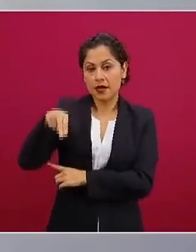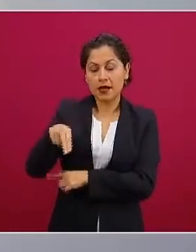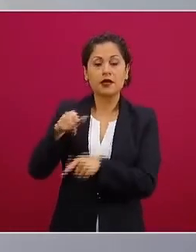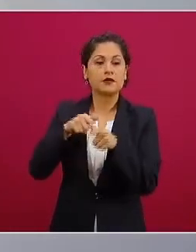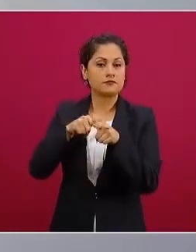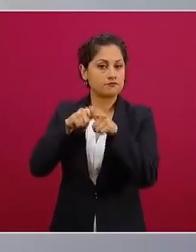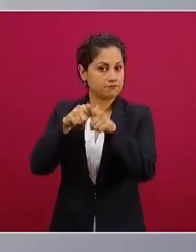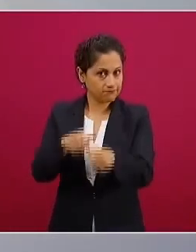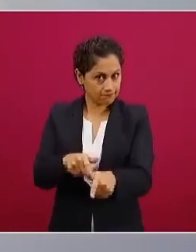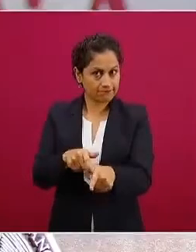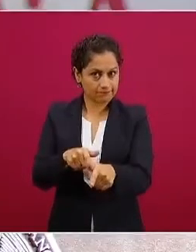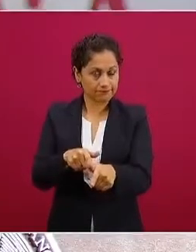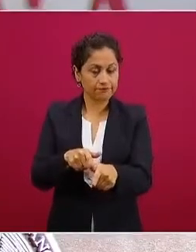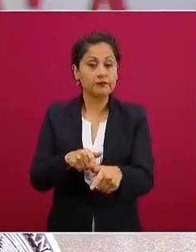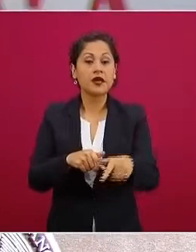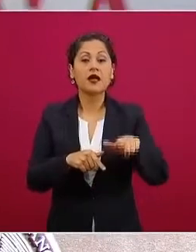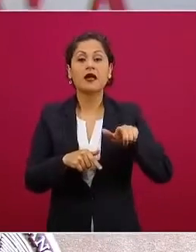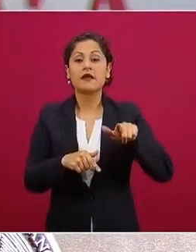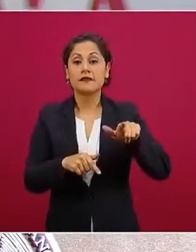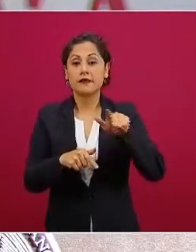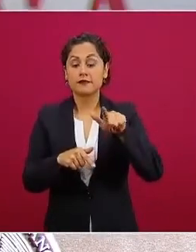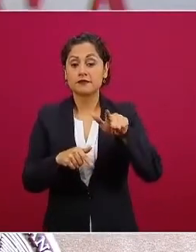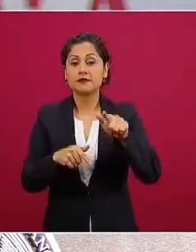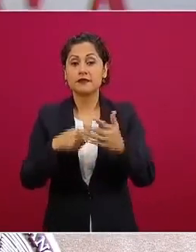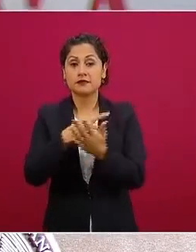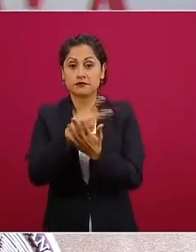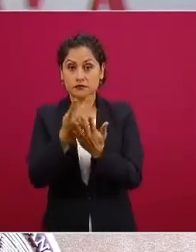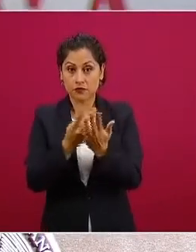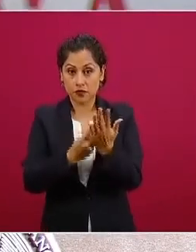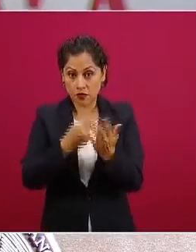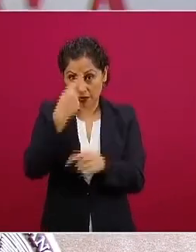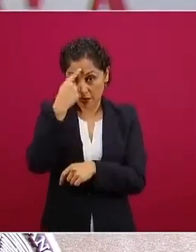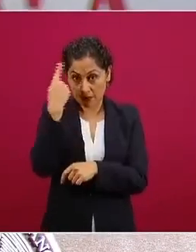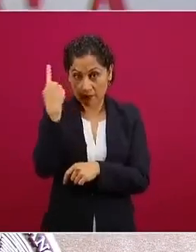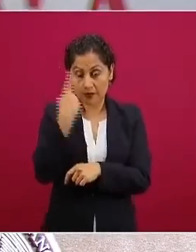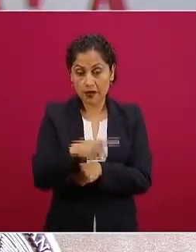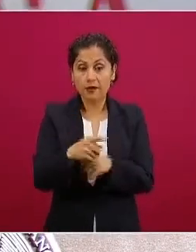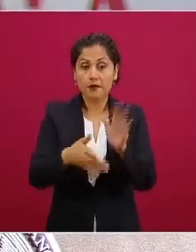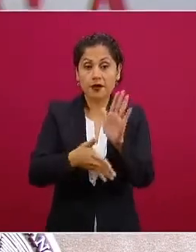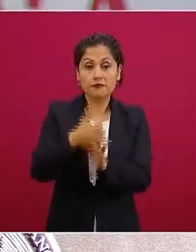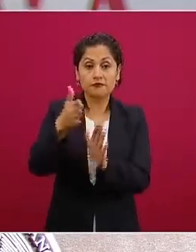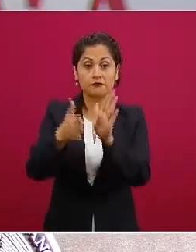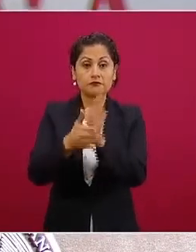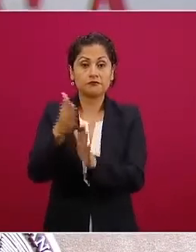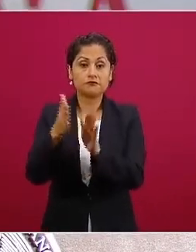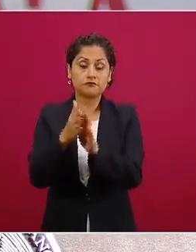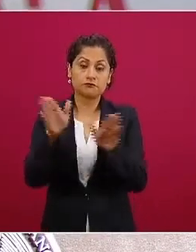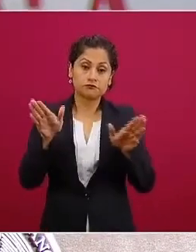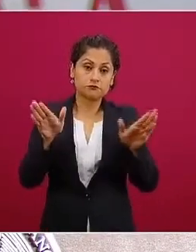Diecisiete, aeropuerto general Felipe Ángeles.